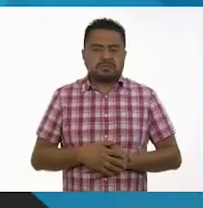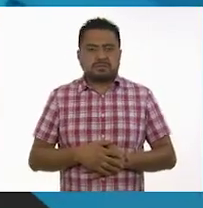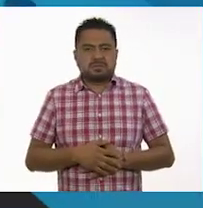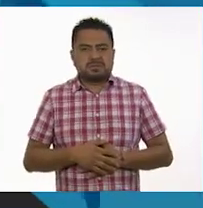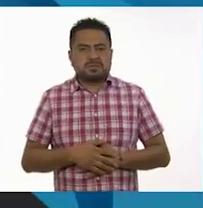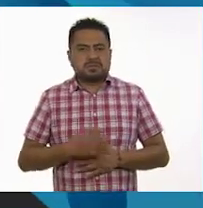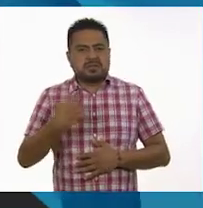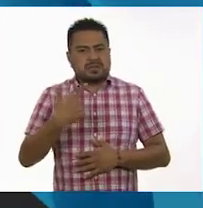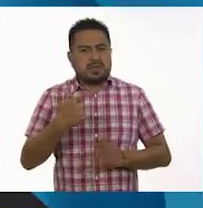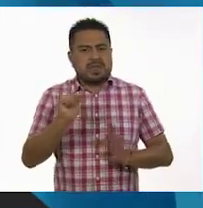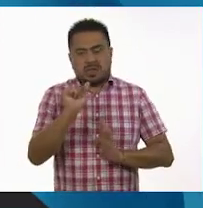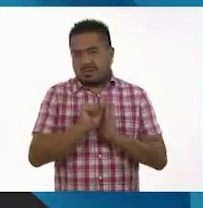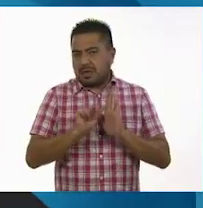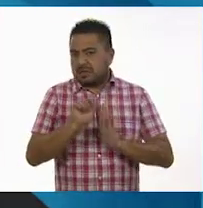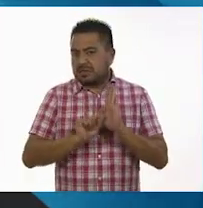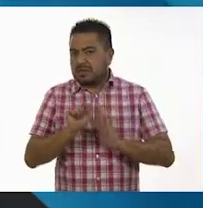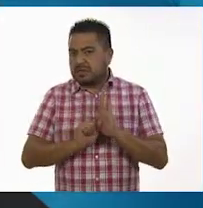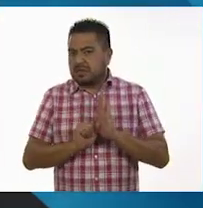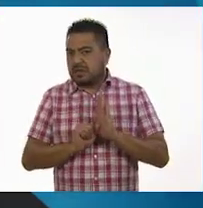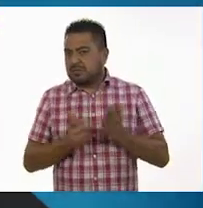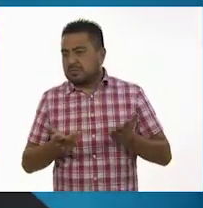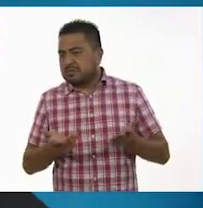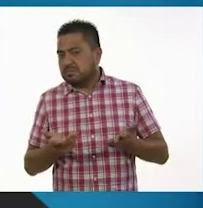Siete meses. Siete meses.